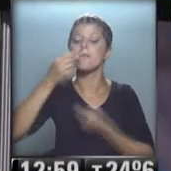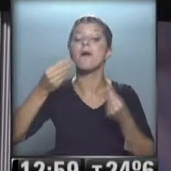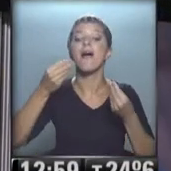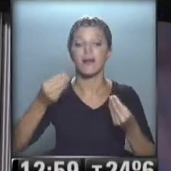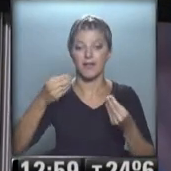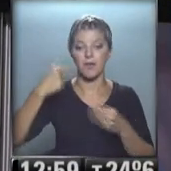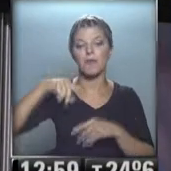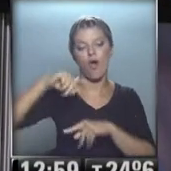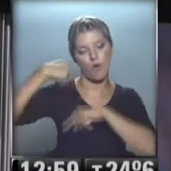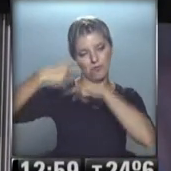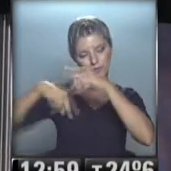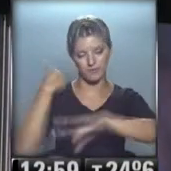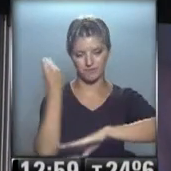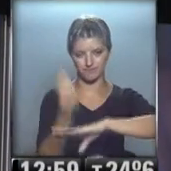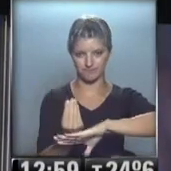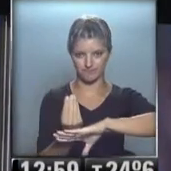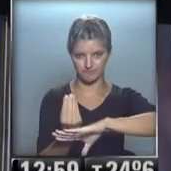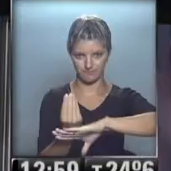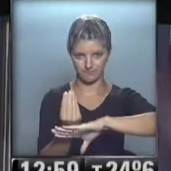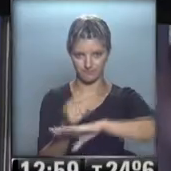para buscar un nuevo mandato.